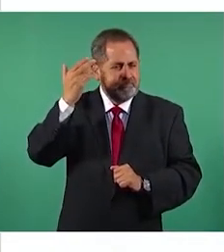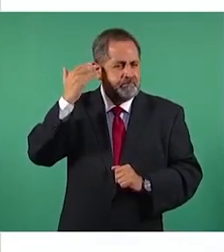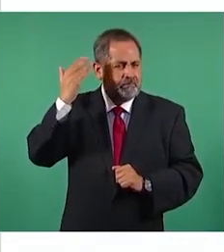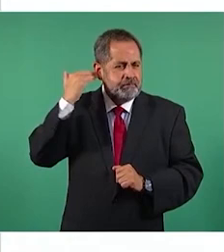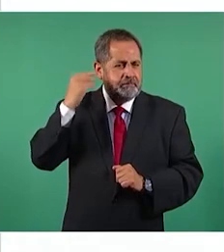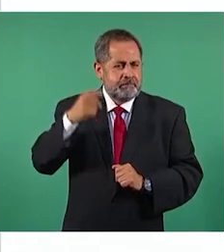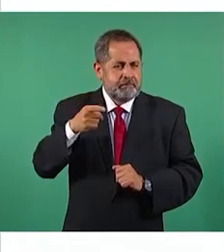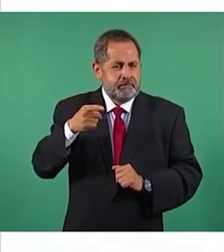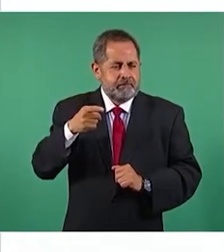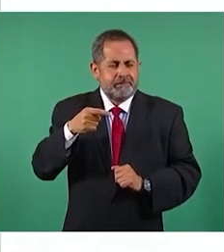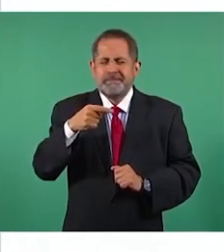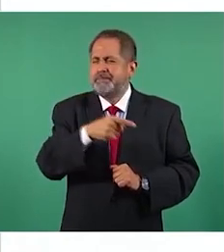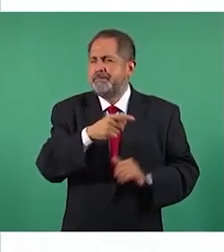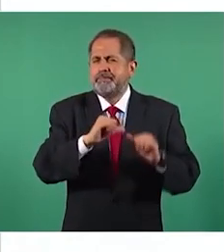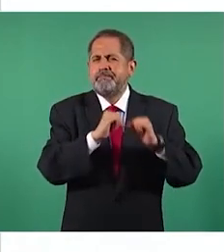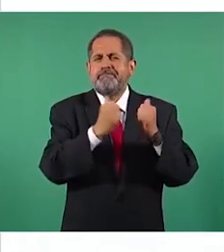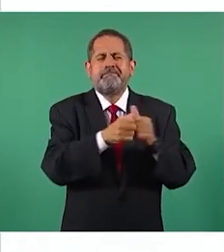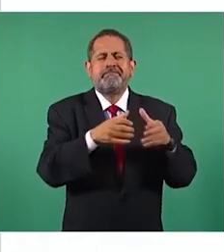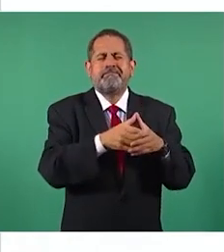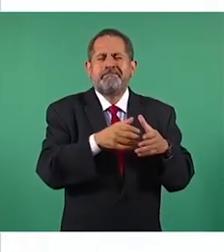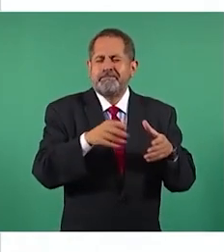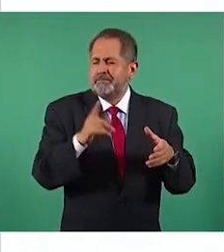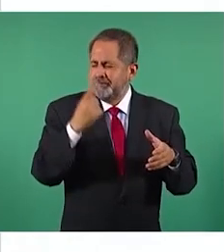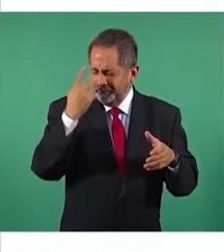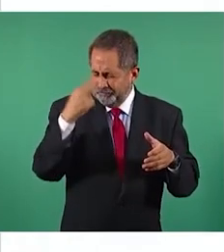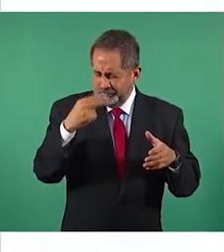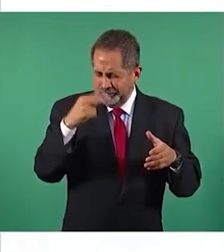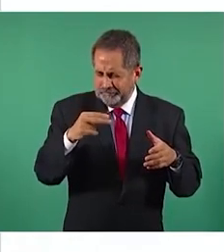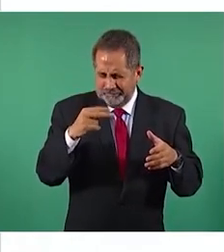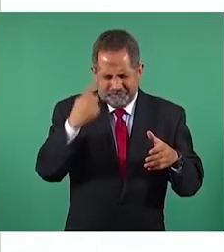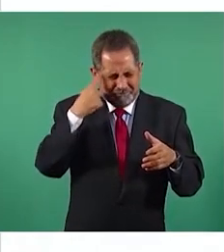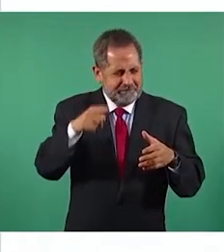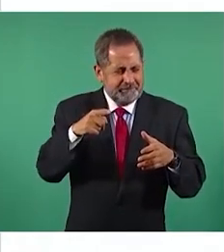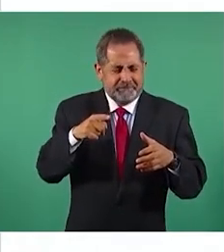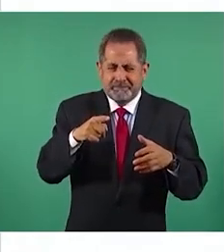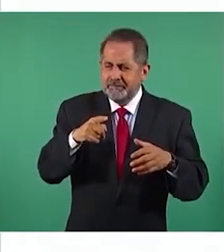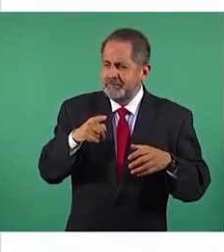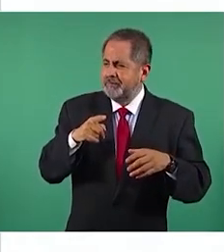esta asociación que está a favor de la corrupción ¿cómo se llama?